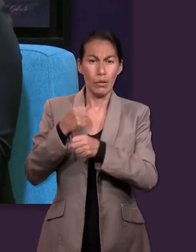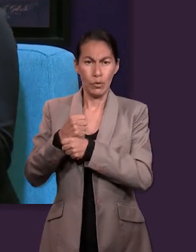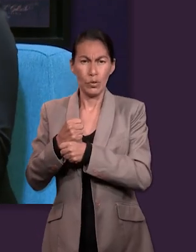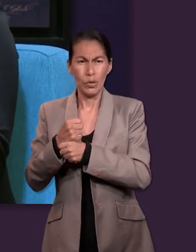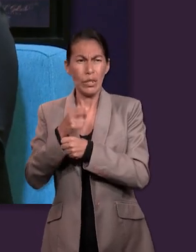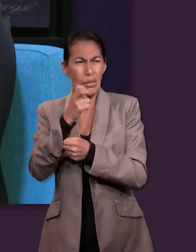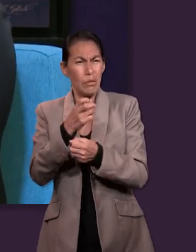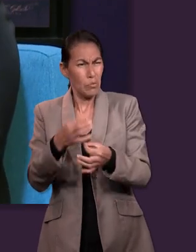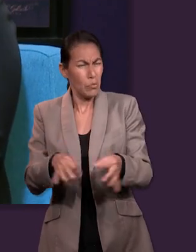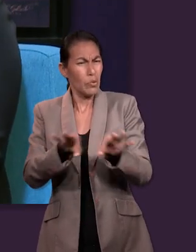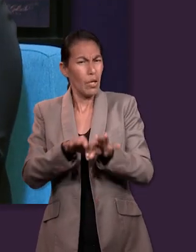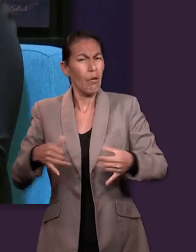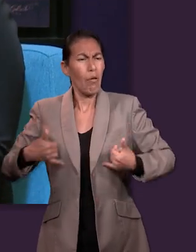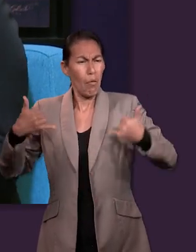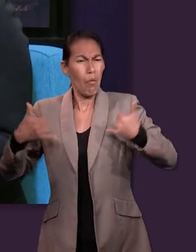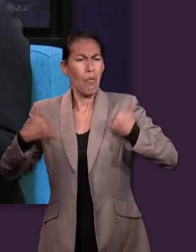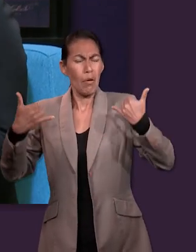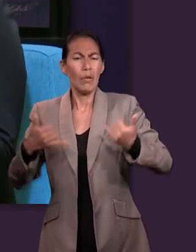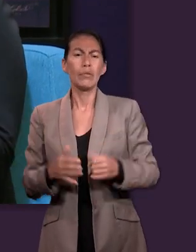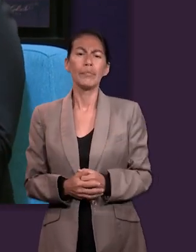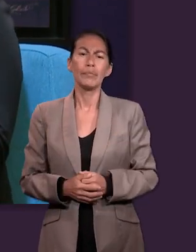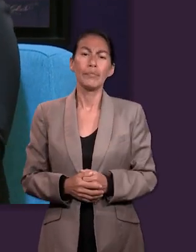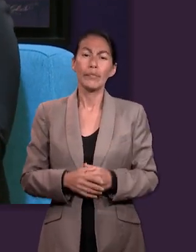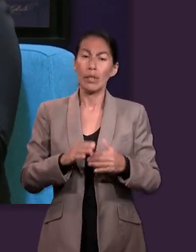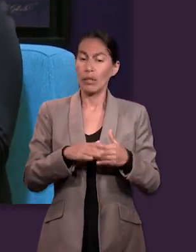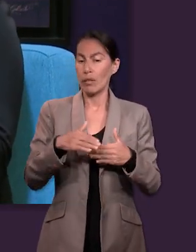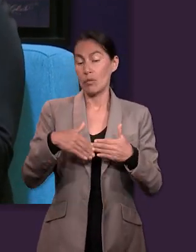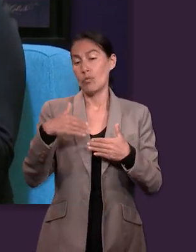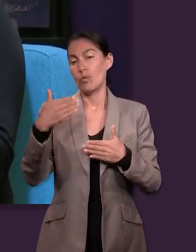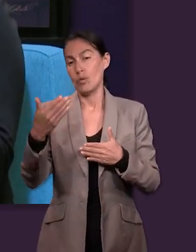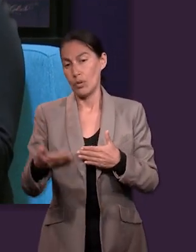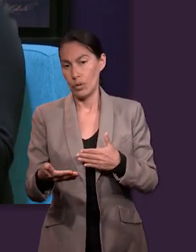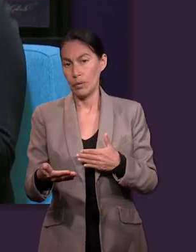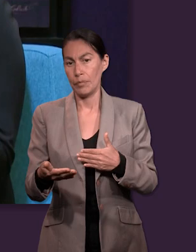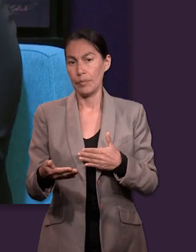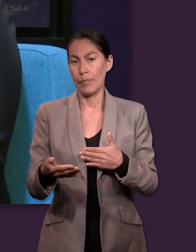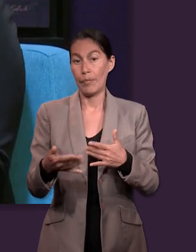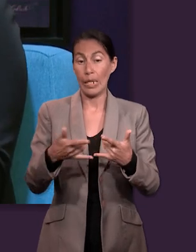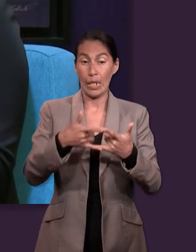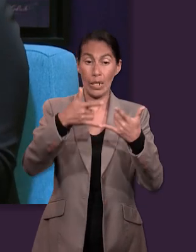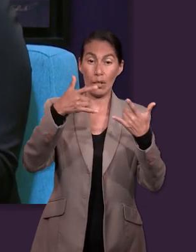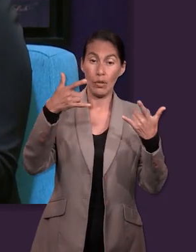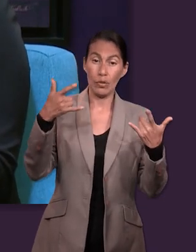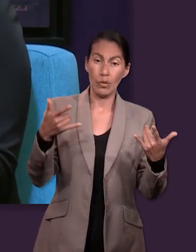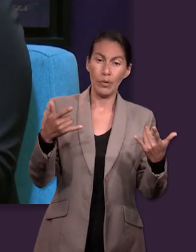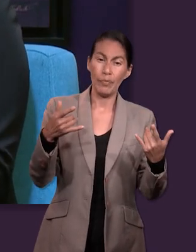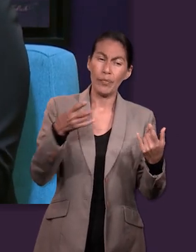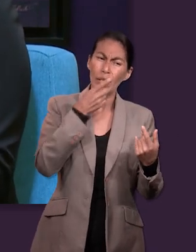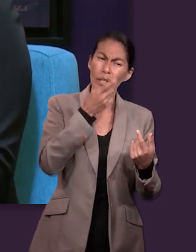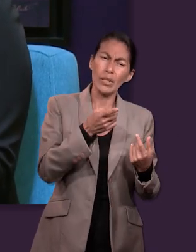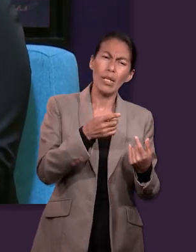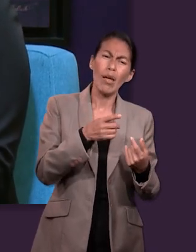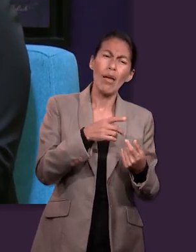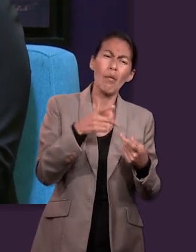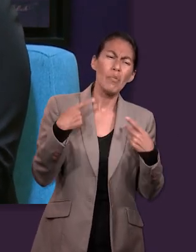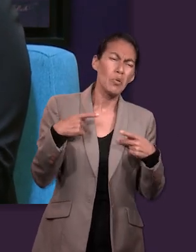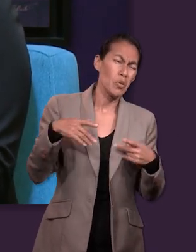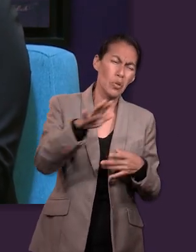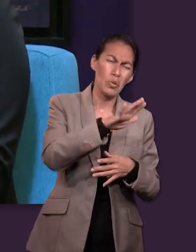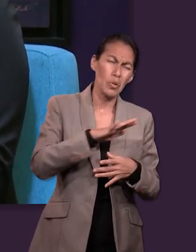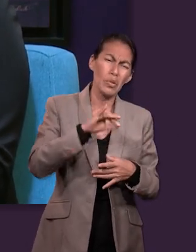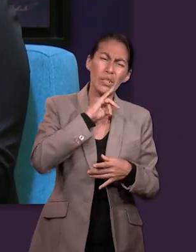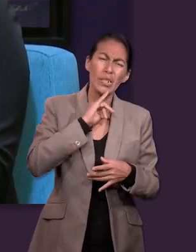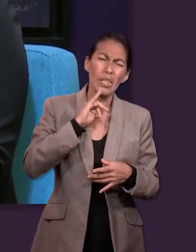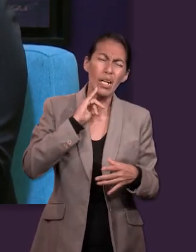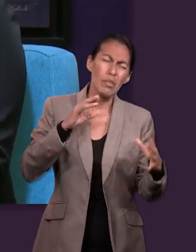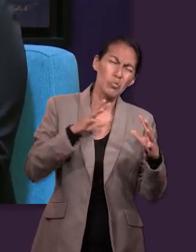de la juventud para ese momento también es importante. Más adelante empieza a contar la historia que el pueblo de Israel se encontraba en un